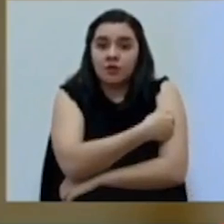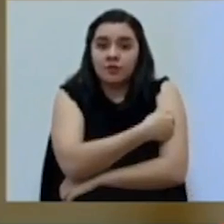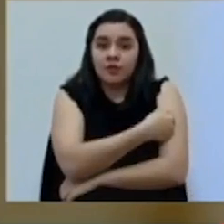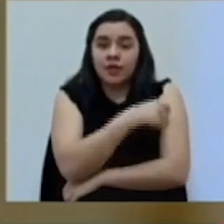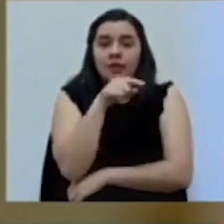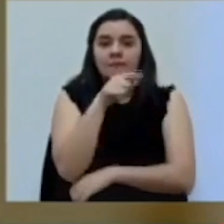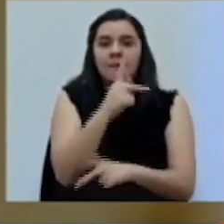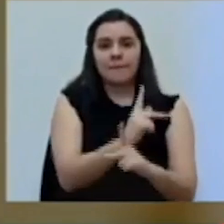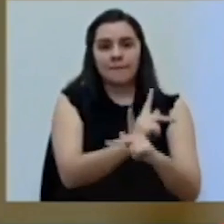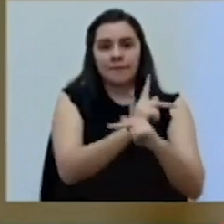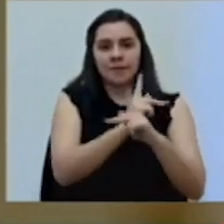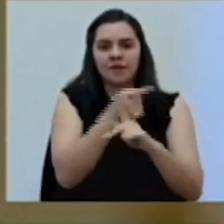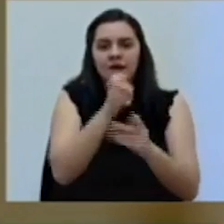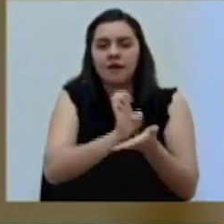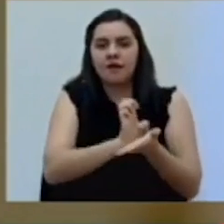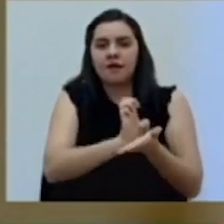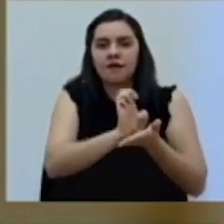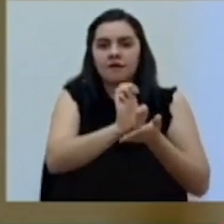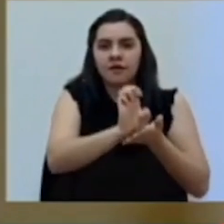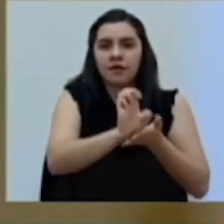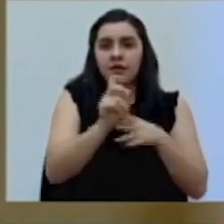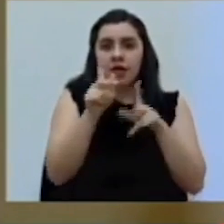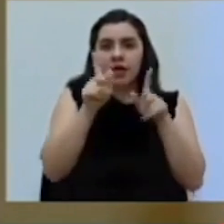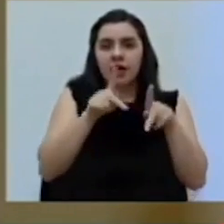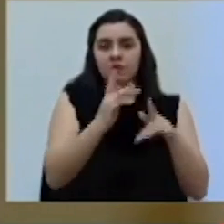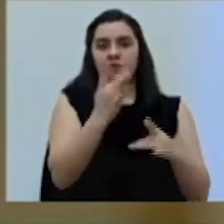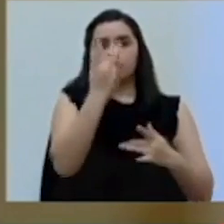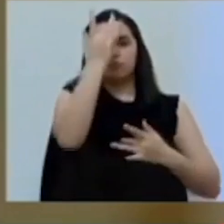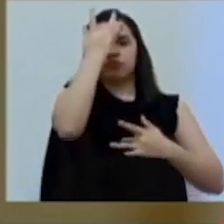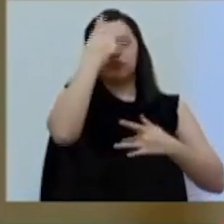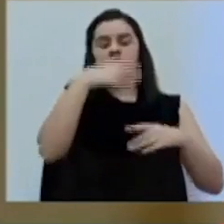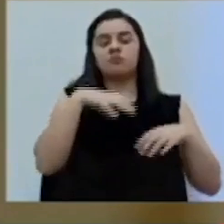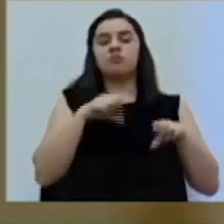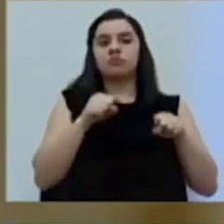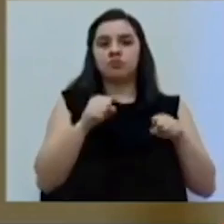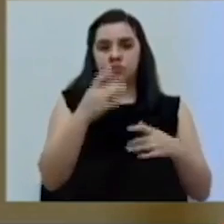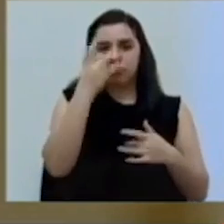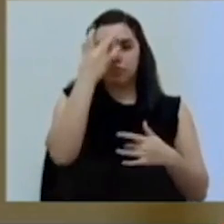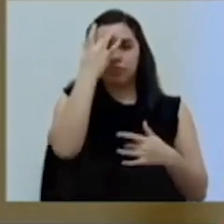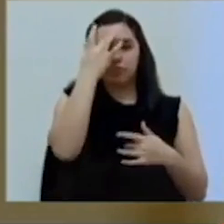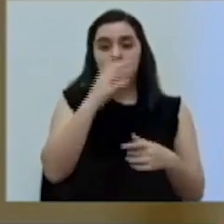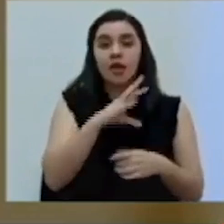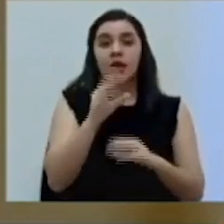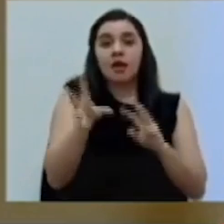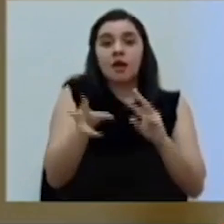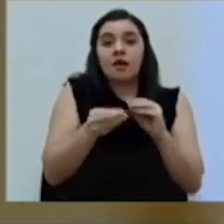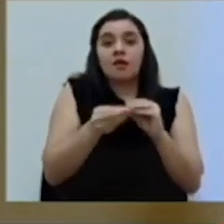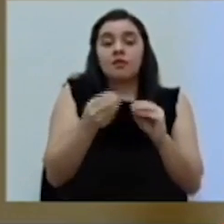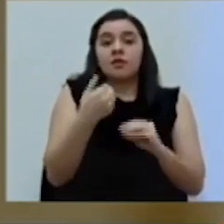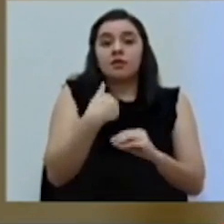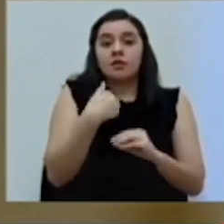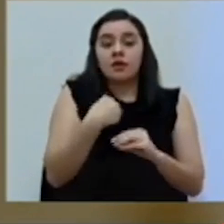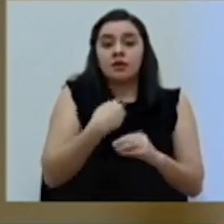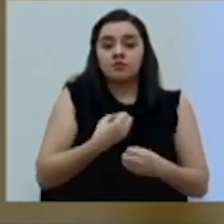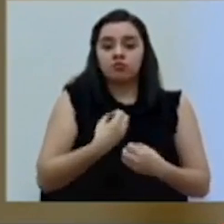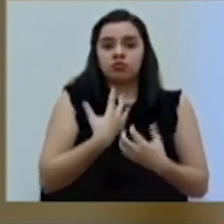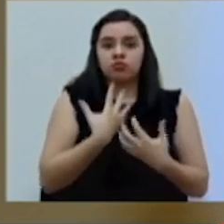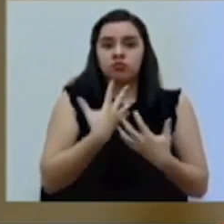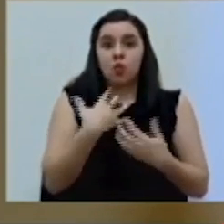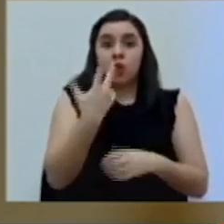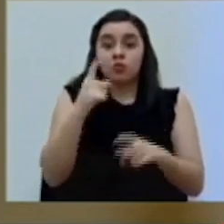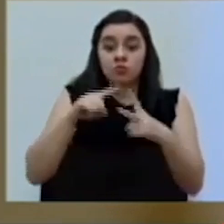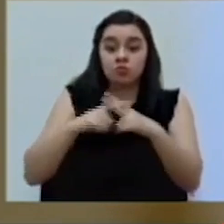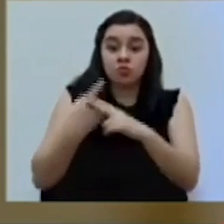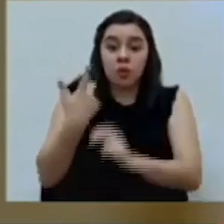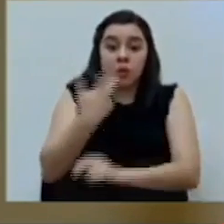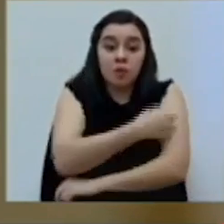previene, de que evita que la persona se enferme y que además tiene un efecto, cuando empezamos a vacunar